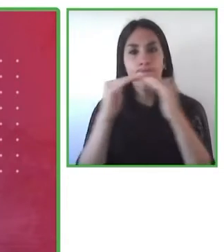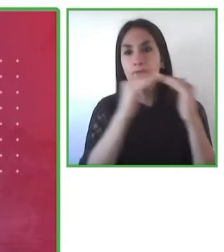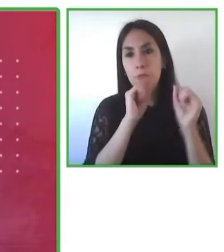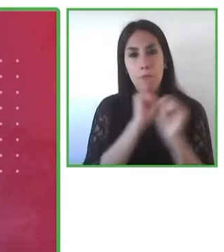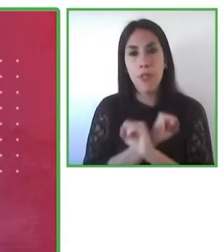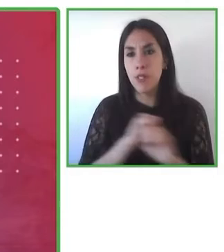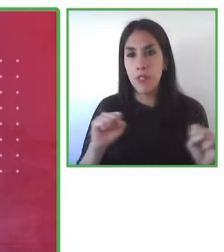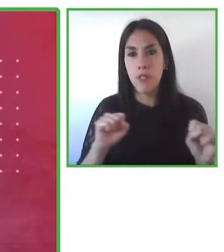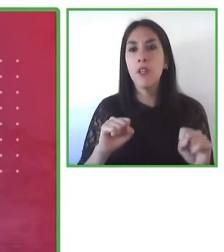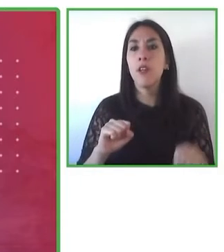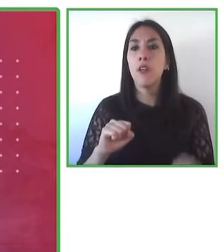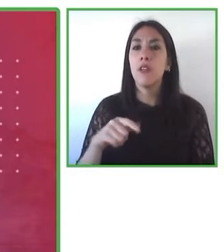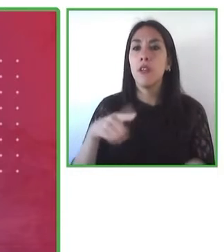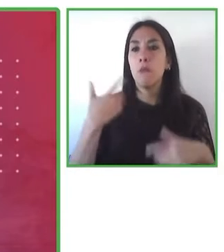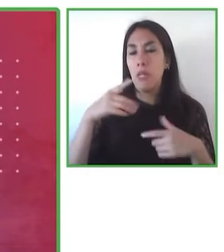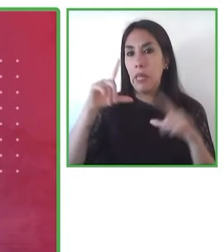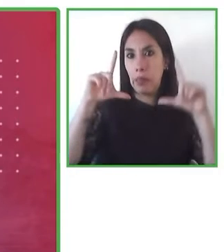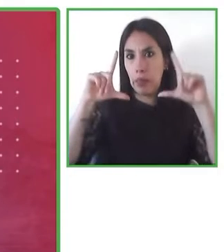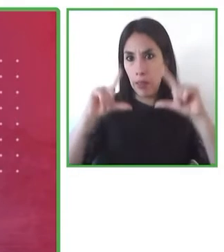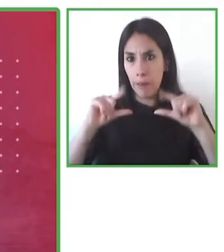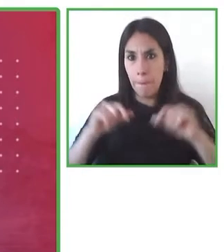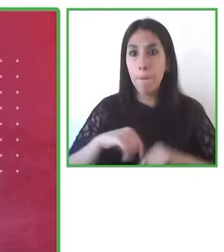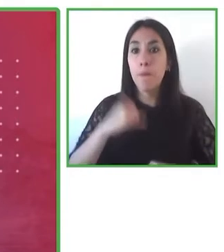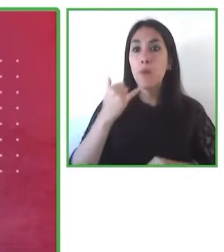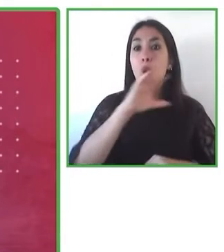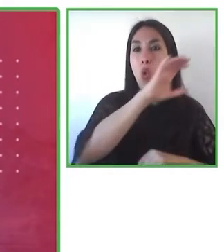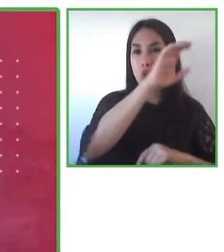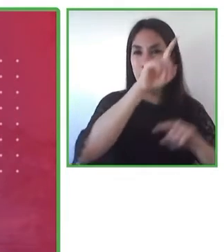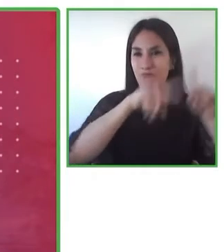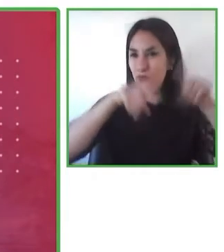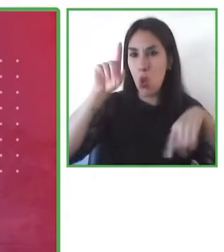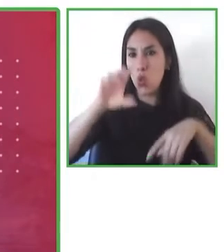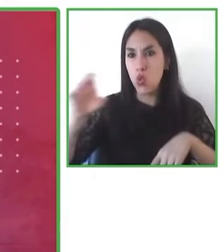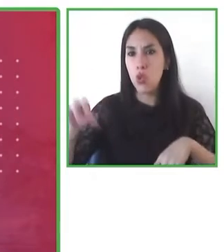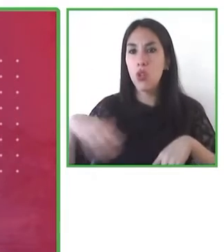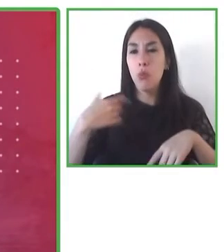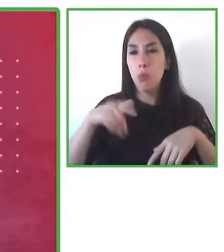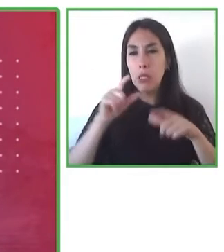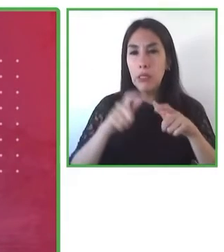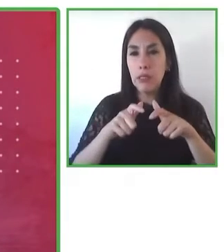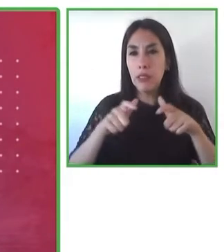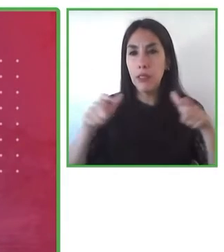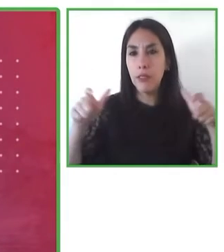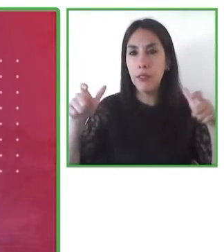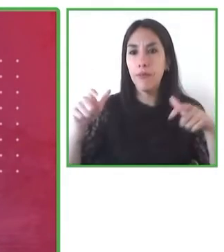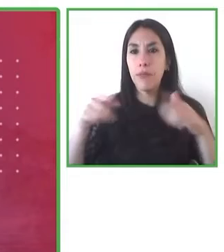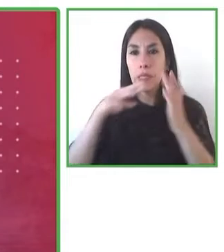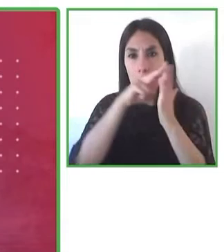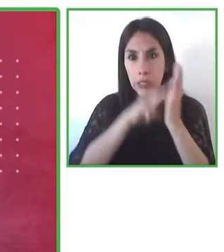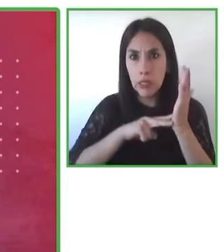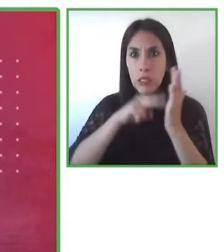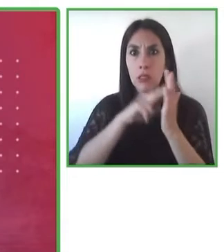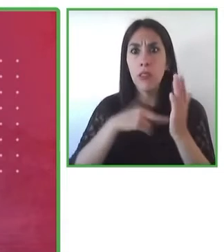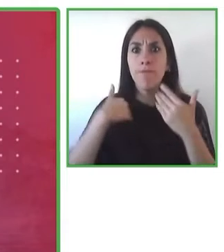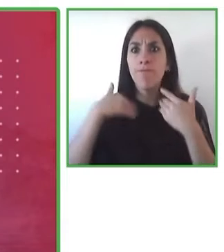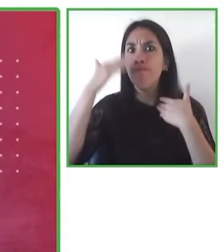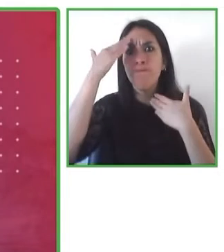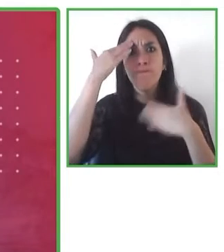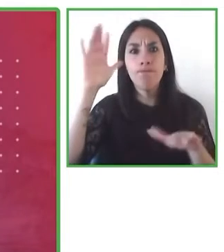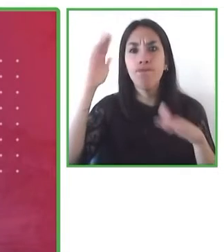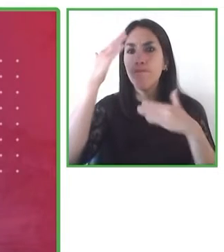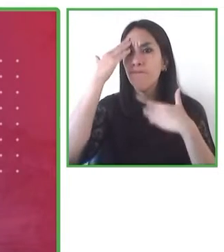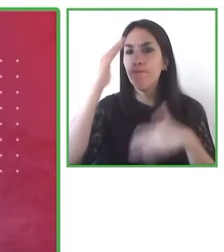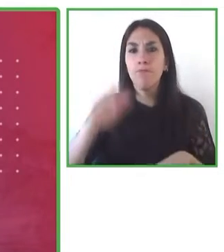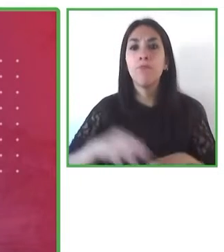de exerción, y eso genera después menos oportunidades laborales y demás. Por eso desde Tiflonexo, desde nuestra biblioteca Tiflolibros,